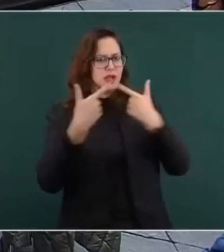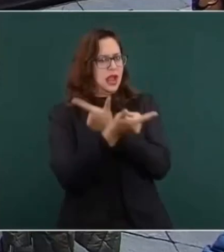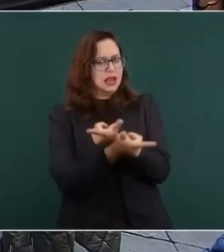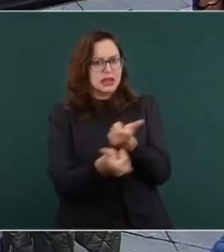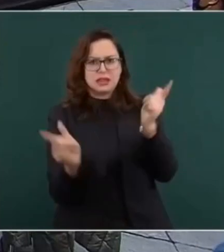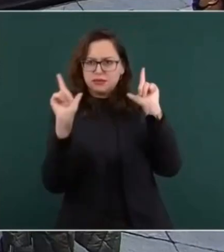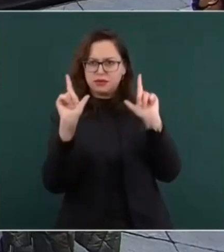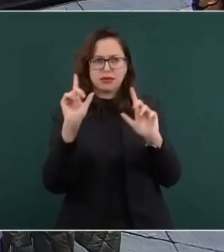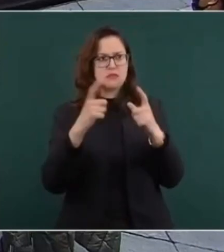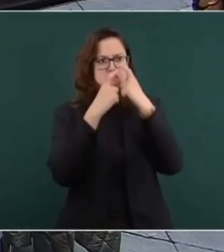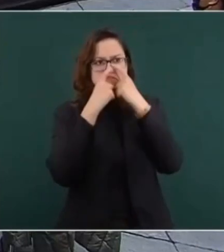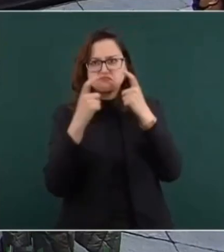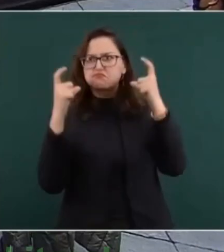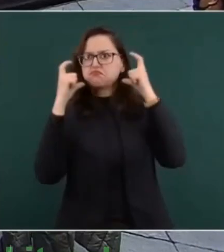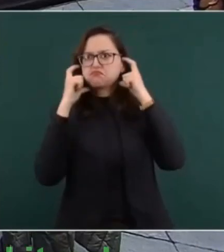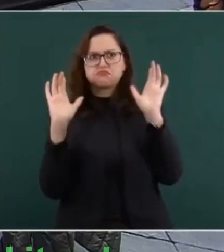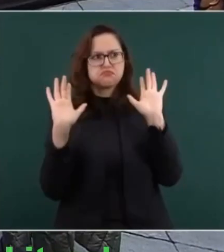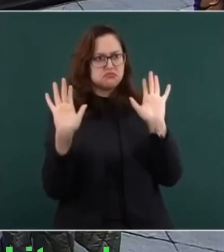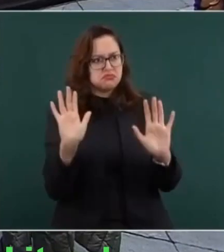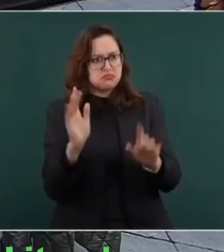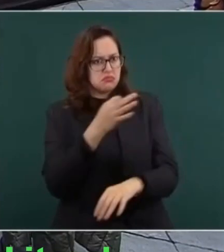lo puede hacer.